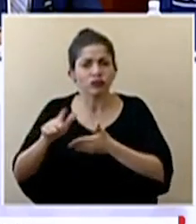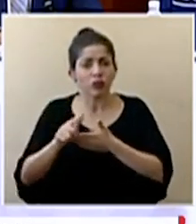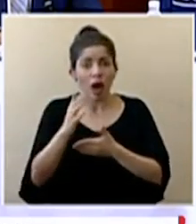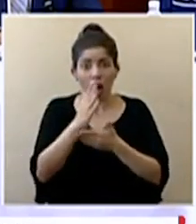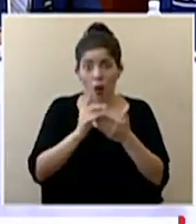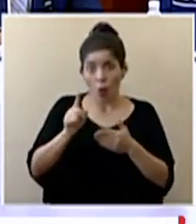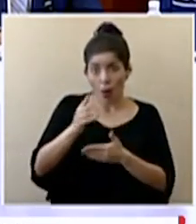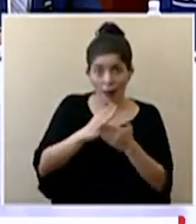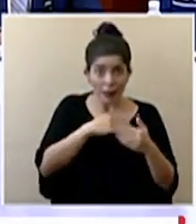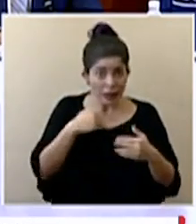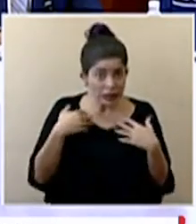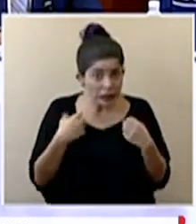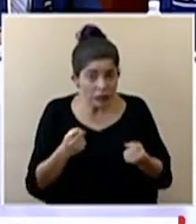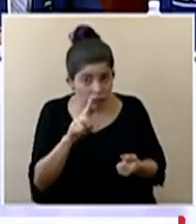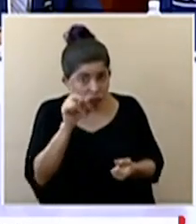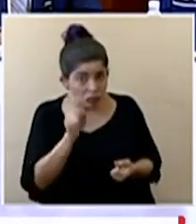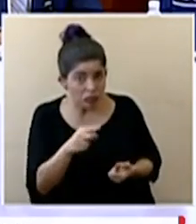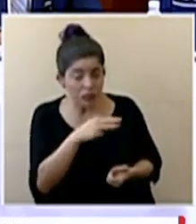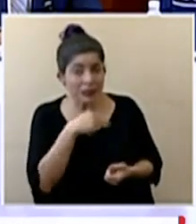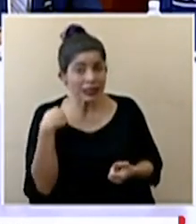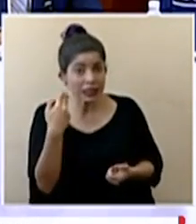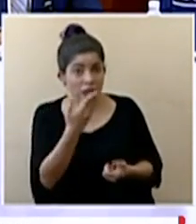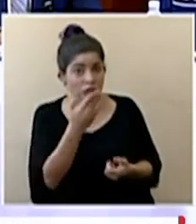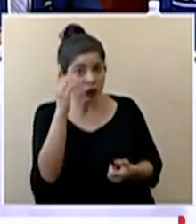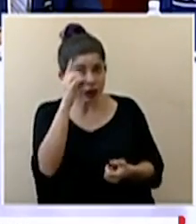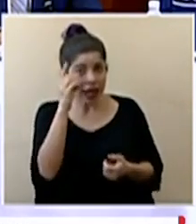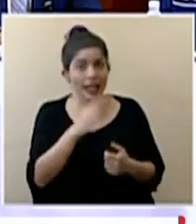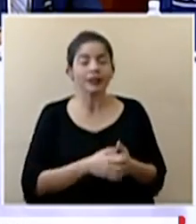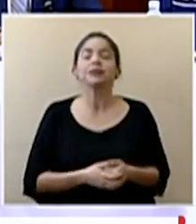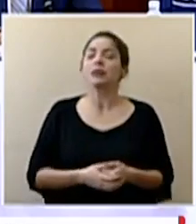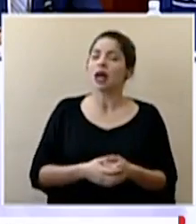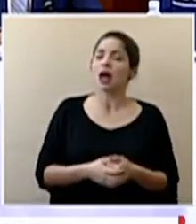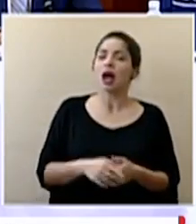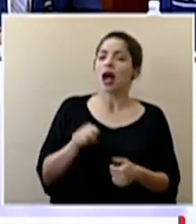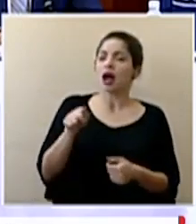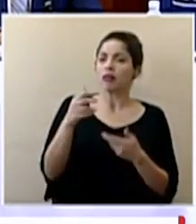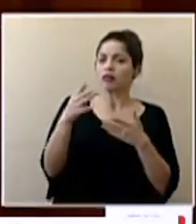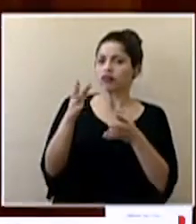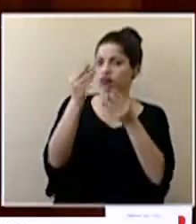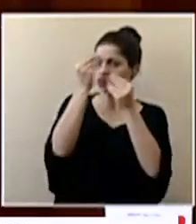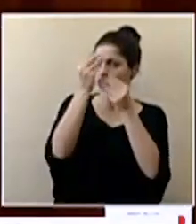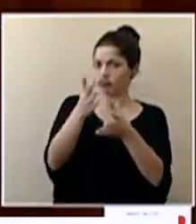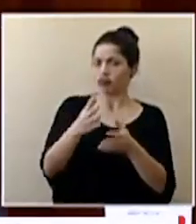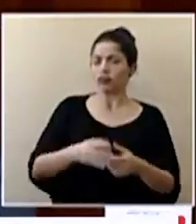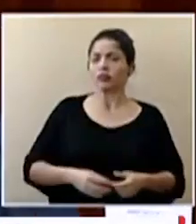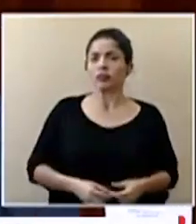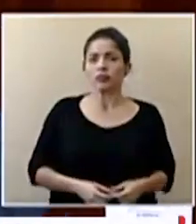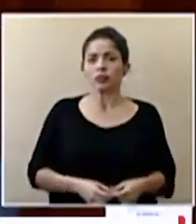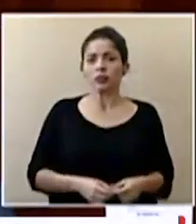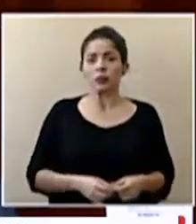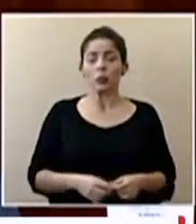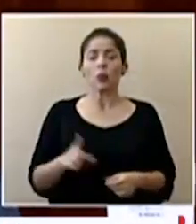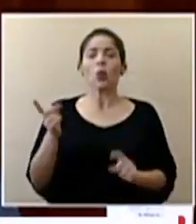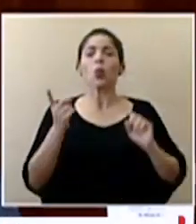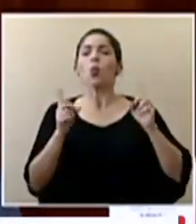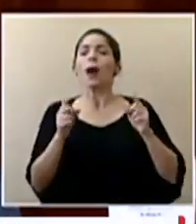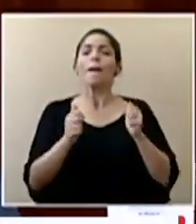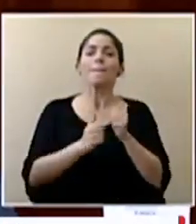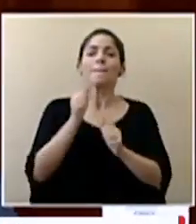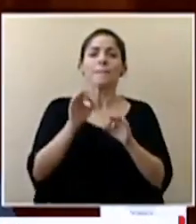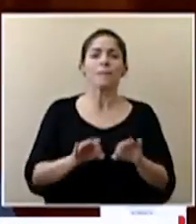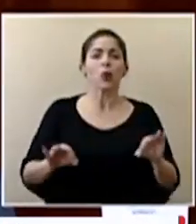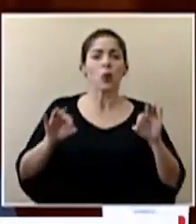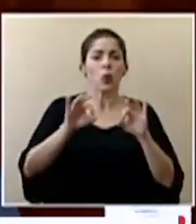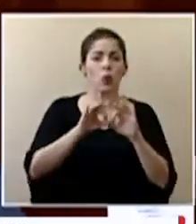lineamiento de salud para esto? Ministro Salas. Sí, ya con eso hemos indicado que las medidas más importantes